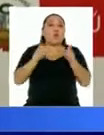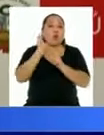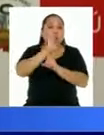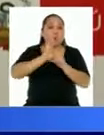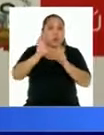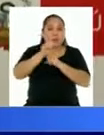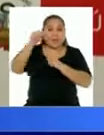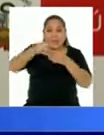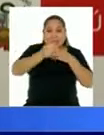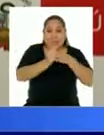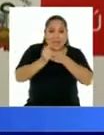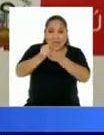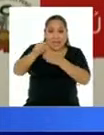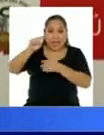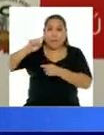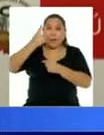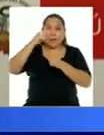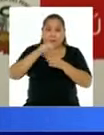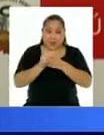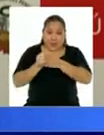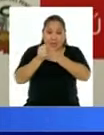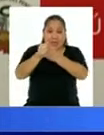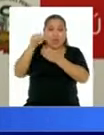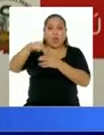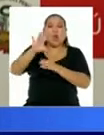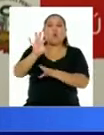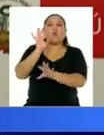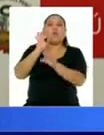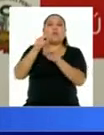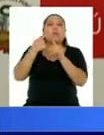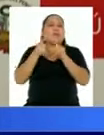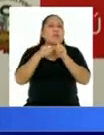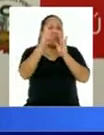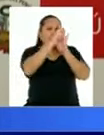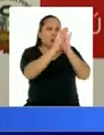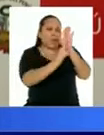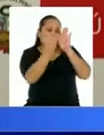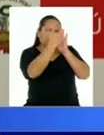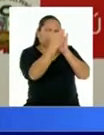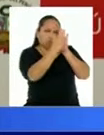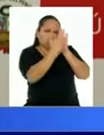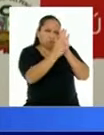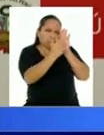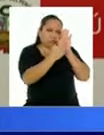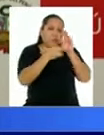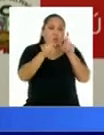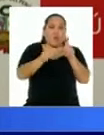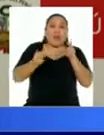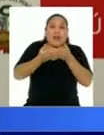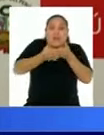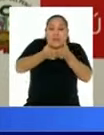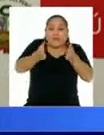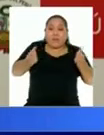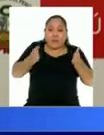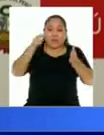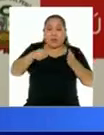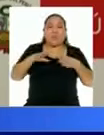de esta guía ustedes van a poder encontrar diversas disposiciones en el espacio público para poder